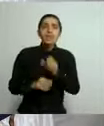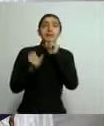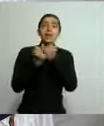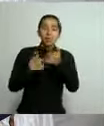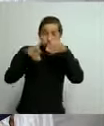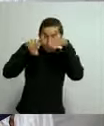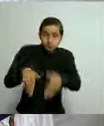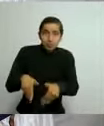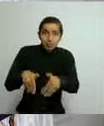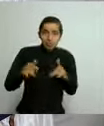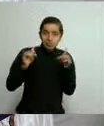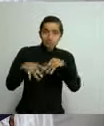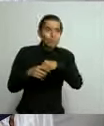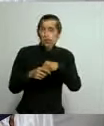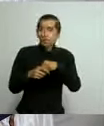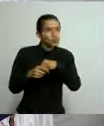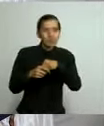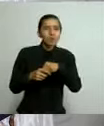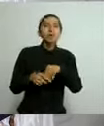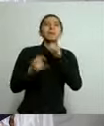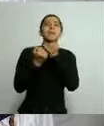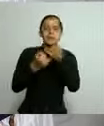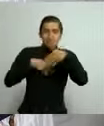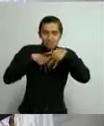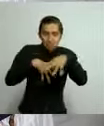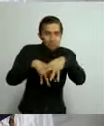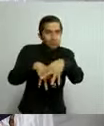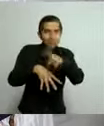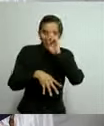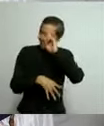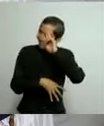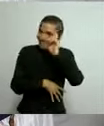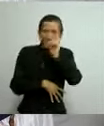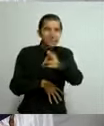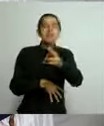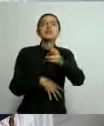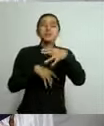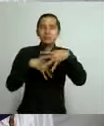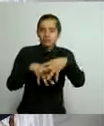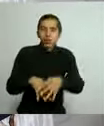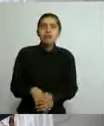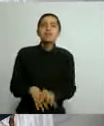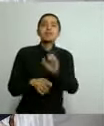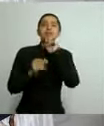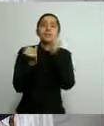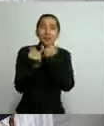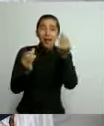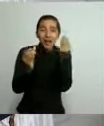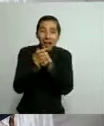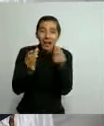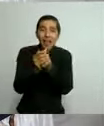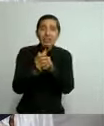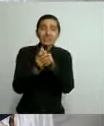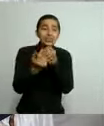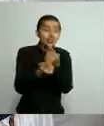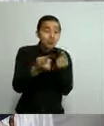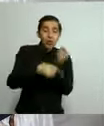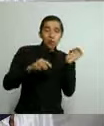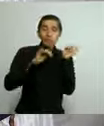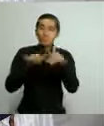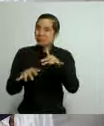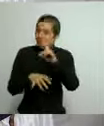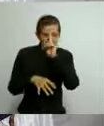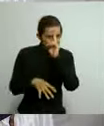fúnebres, las manifestaciones, marchas, las clases presenciales, los